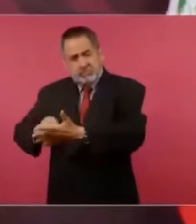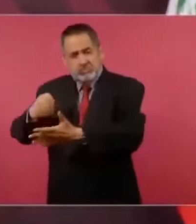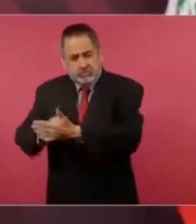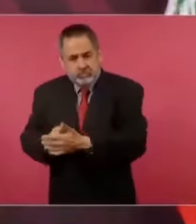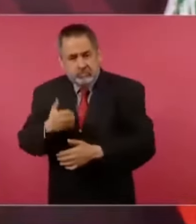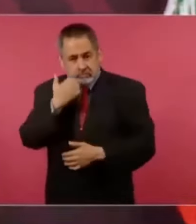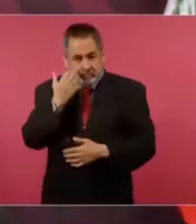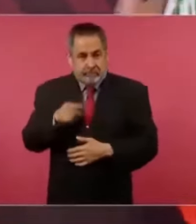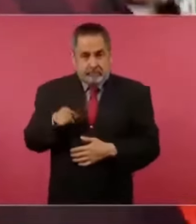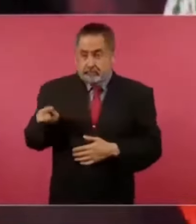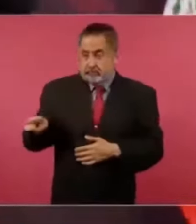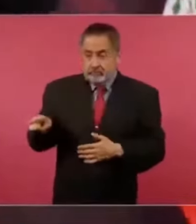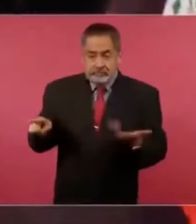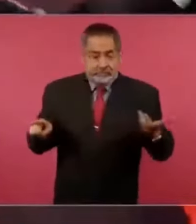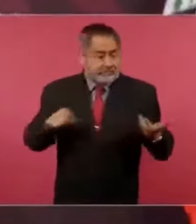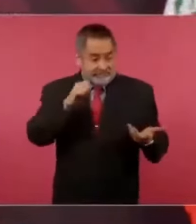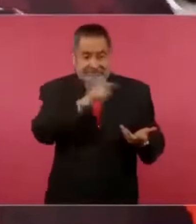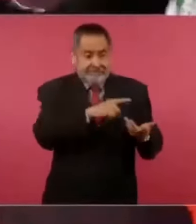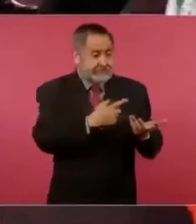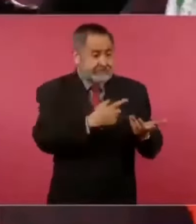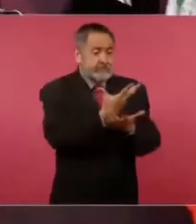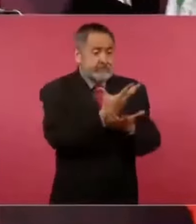pertenece a la misma clase